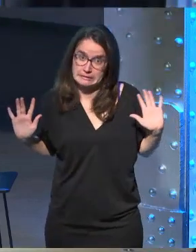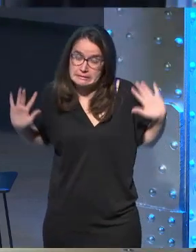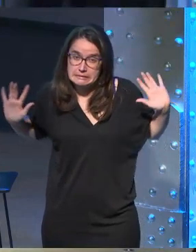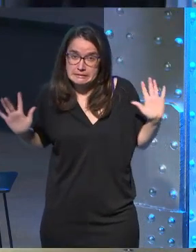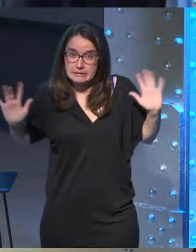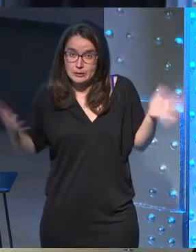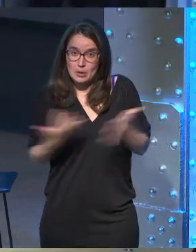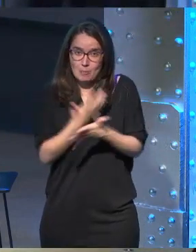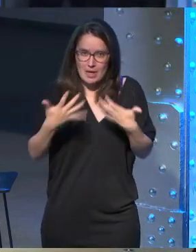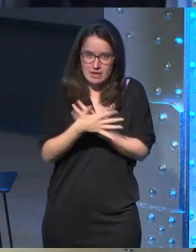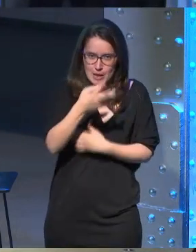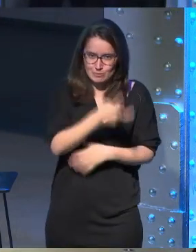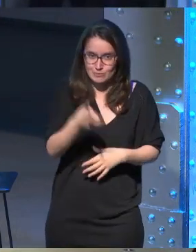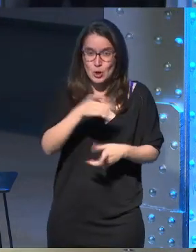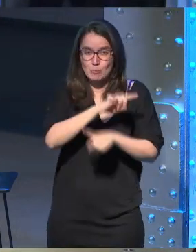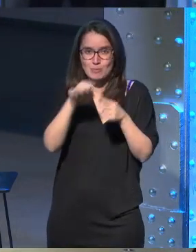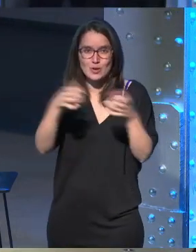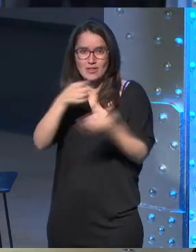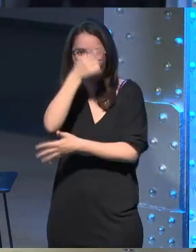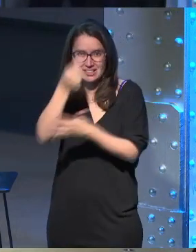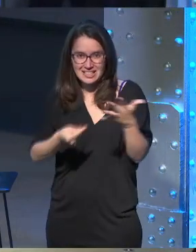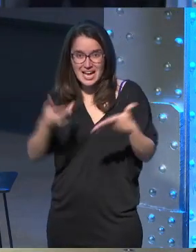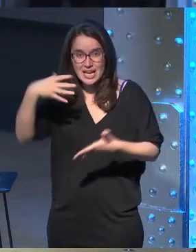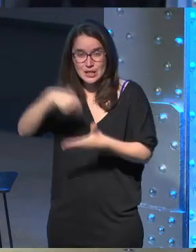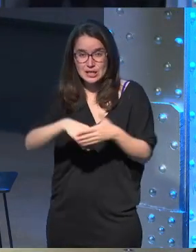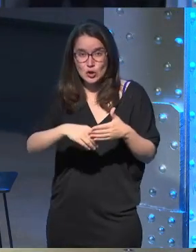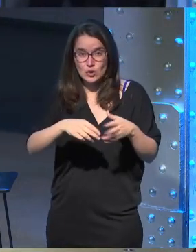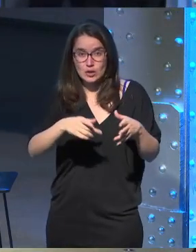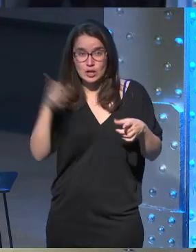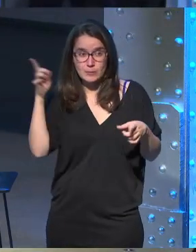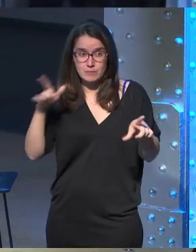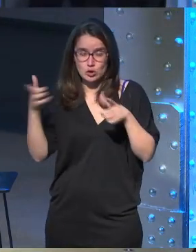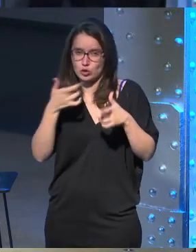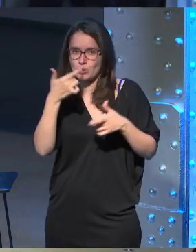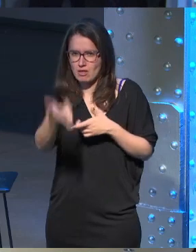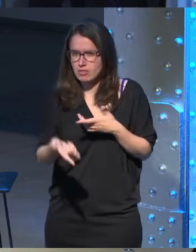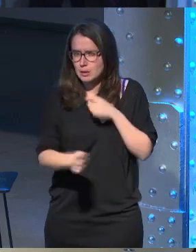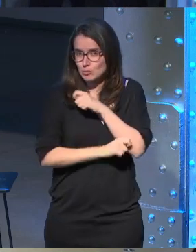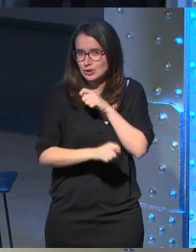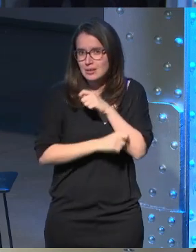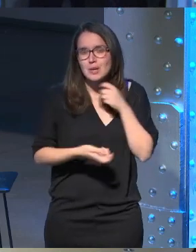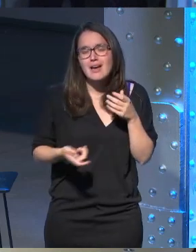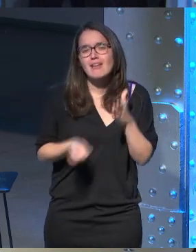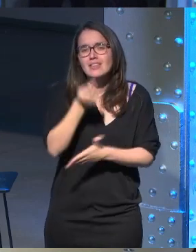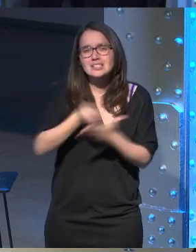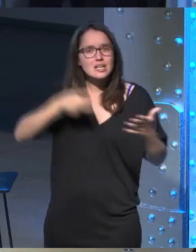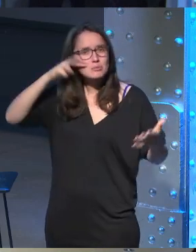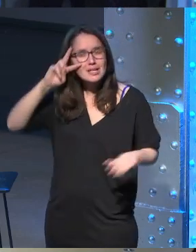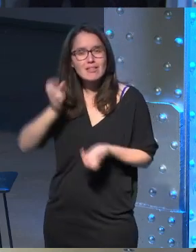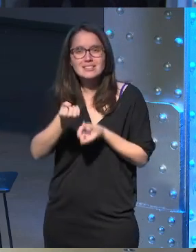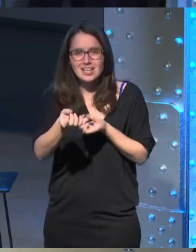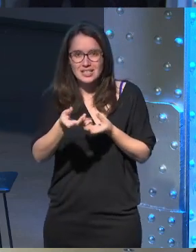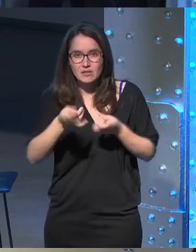seremos una mezcla lo primero que tenemos que diseñar dentro de estos pequeños tips and tricks que voy a daros para diseñar experiencias narrativas